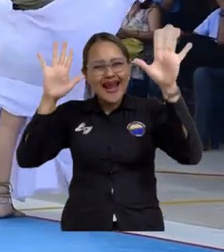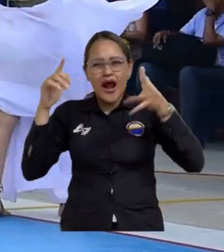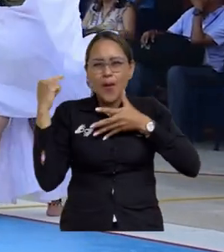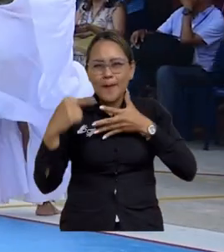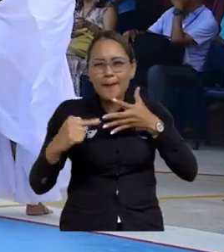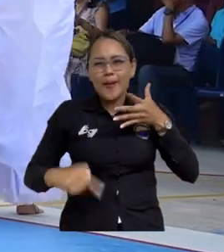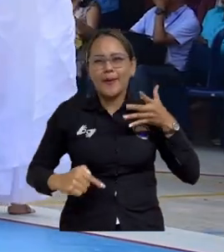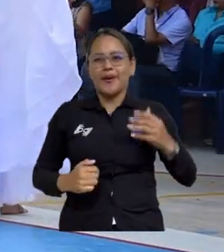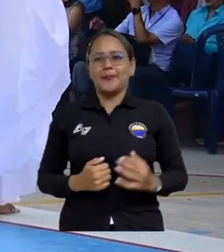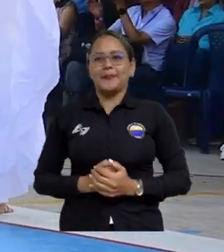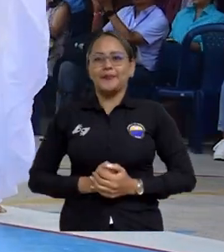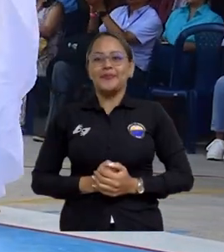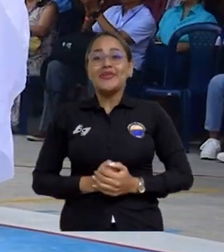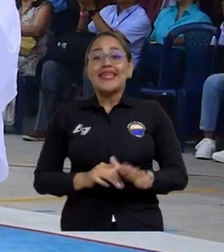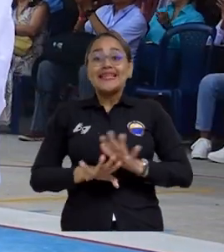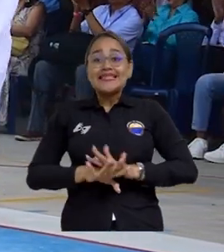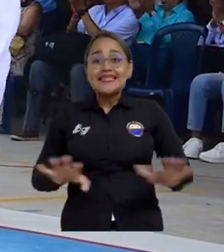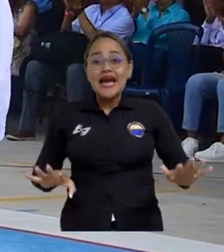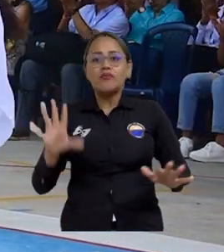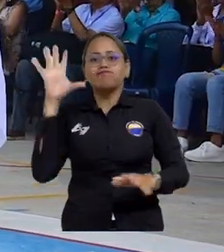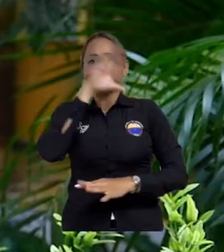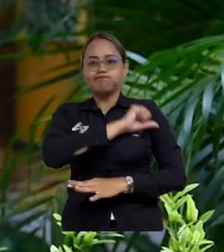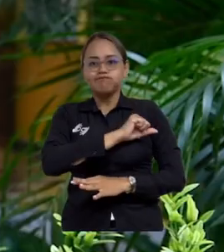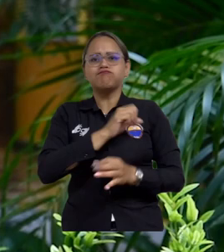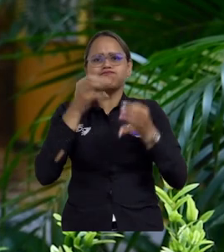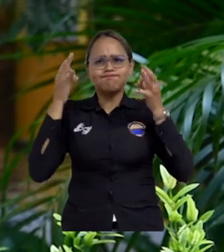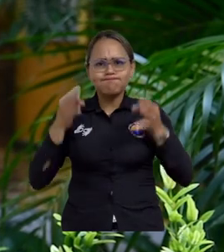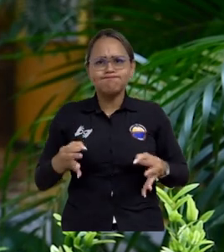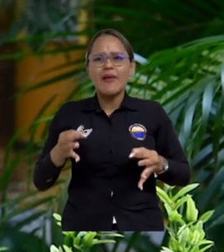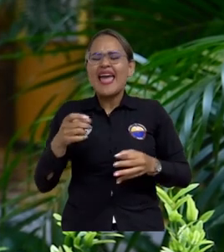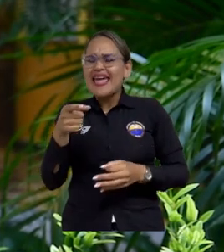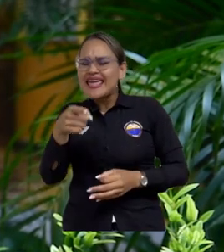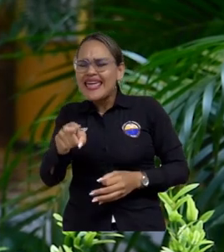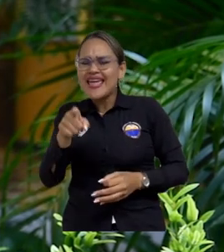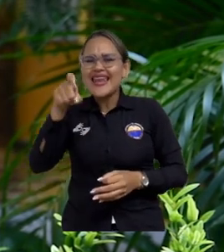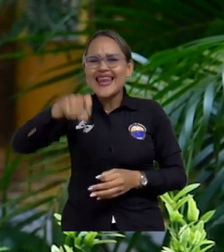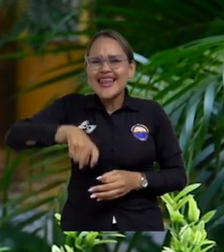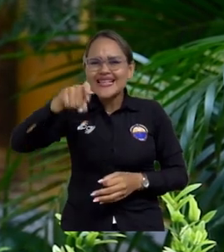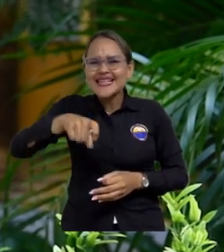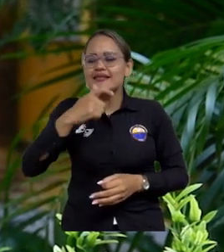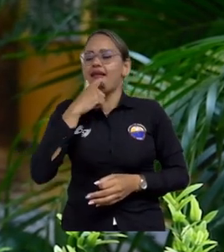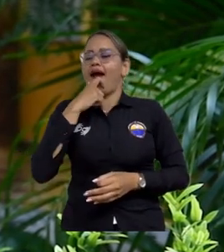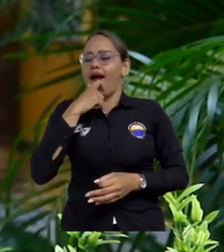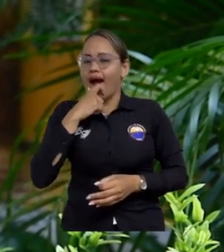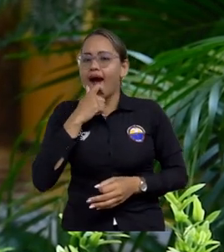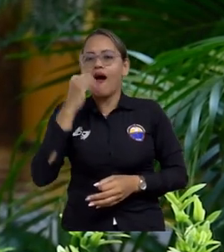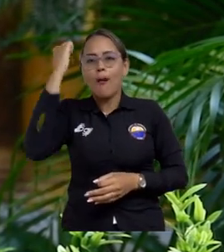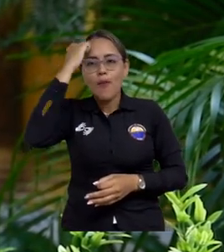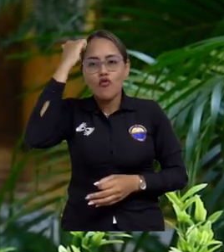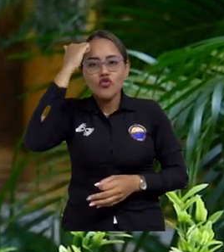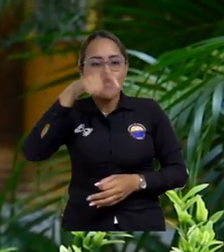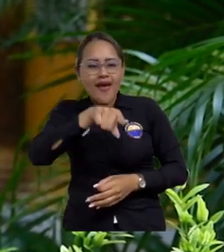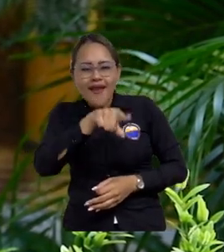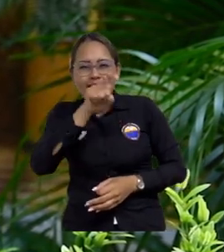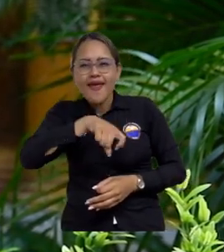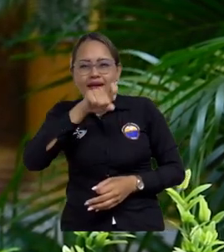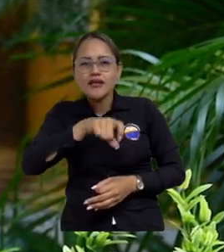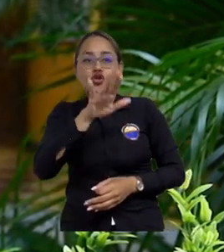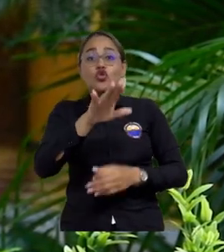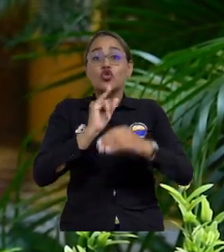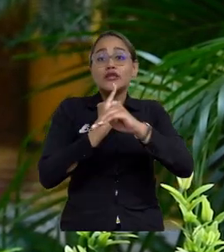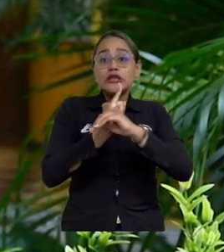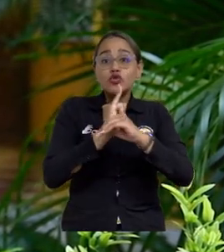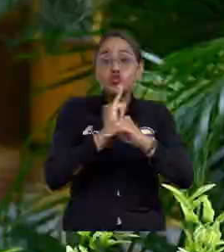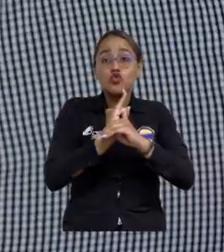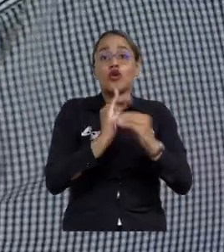aspectos que se han venido abordando. Hemos podido ahora sí aterrizar de forma concreta las necesidades que tienen los docentes, directivos